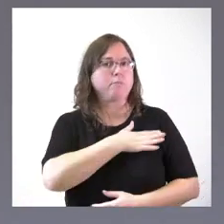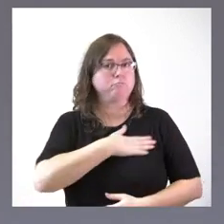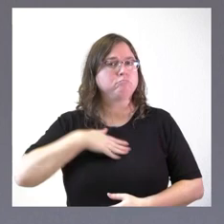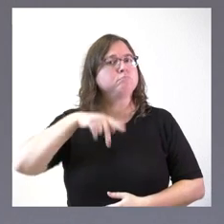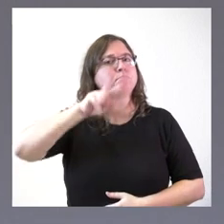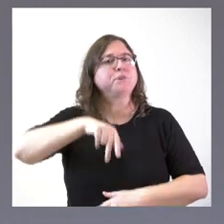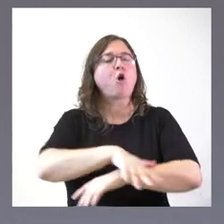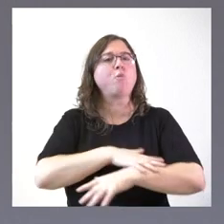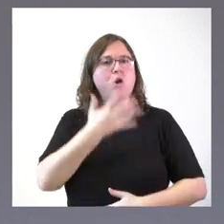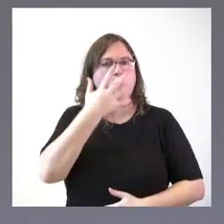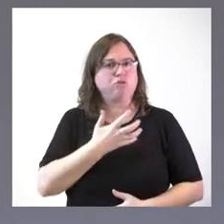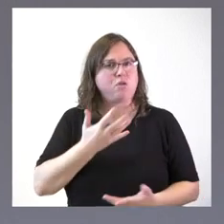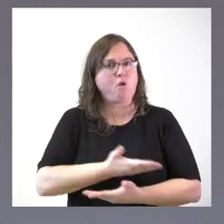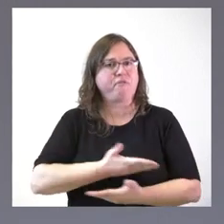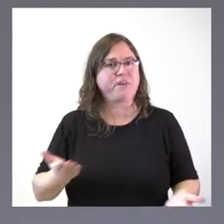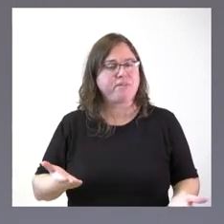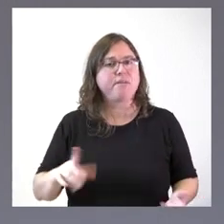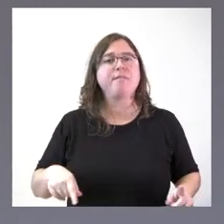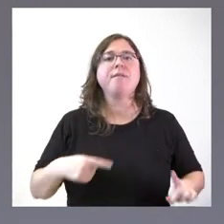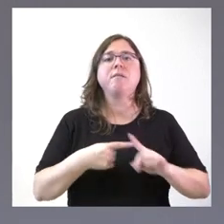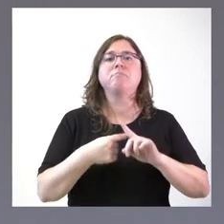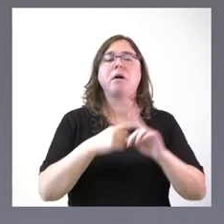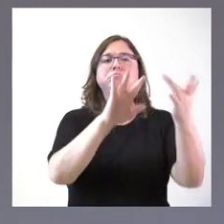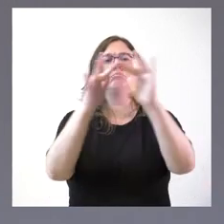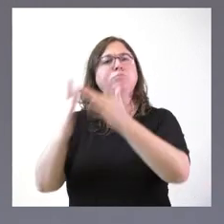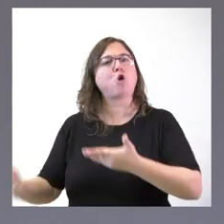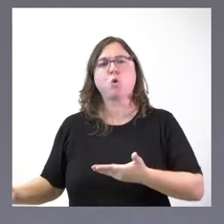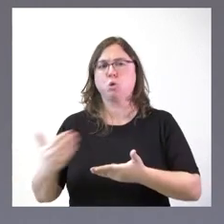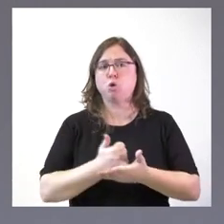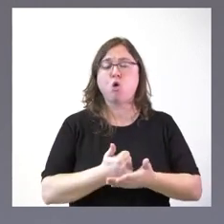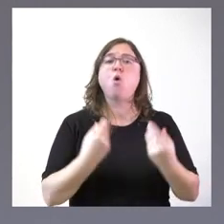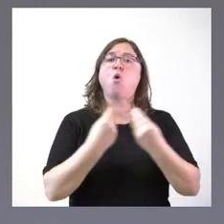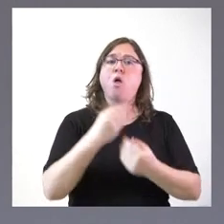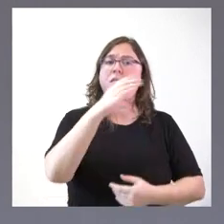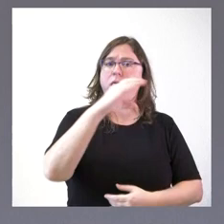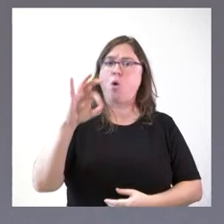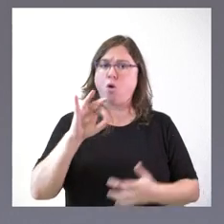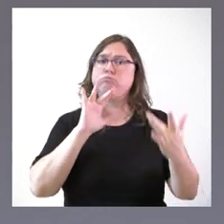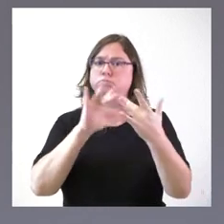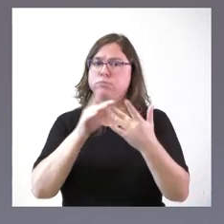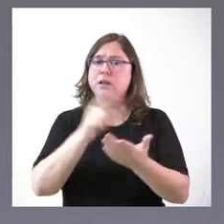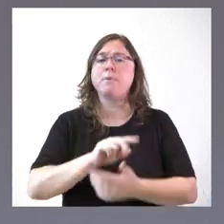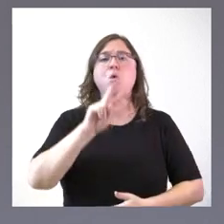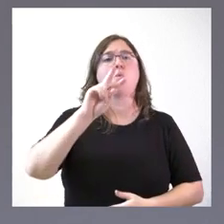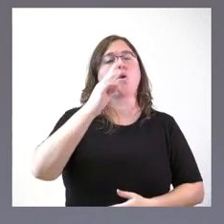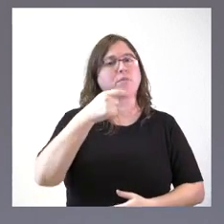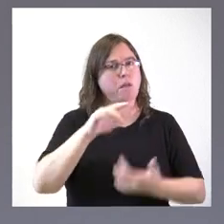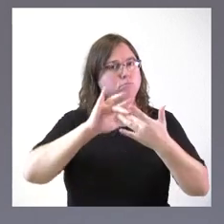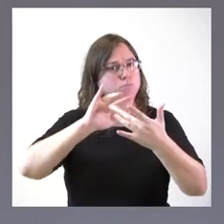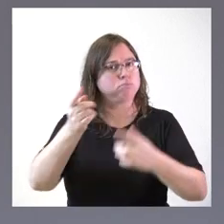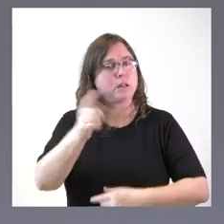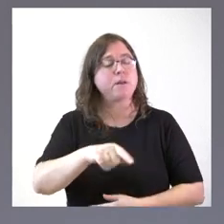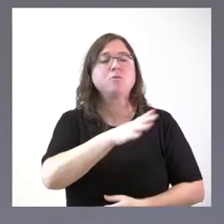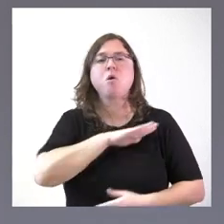serio, fiable, que habla con todo el mundo, también con comisiones obreras y UGT, pero nosotros lo que le